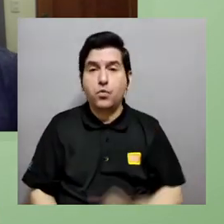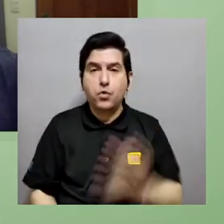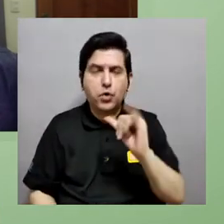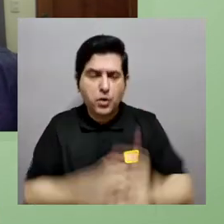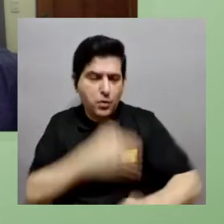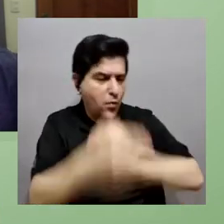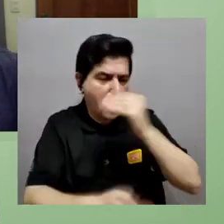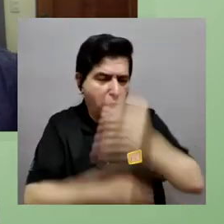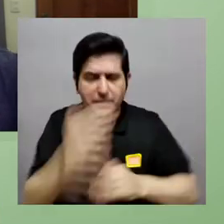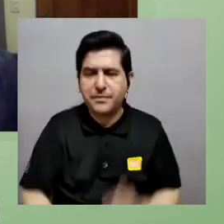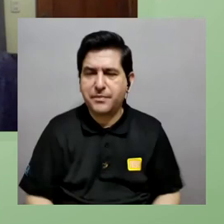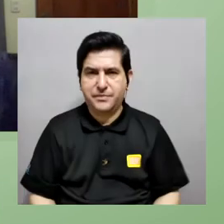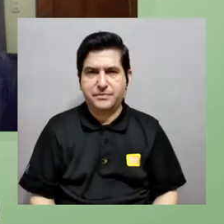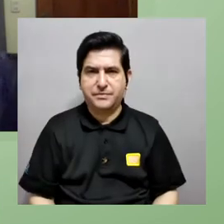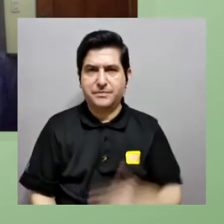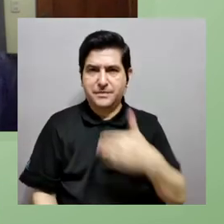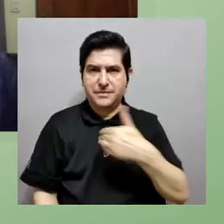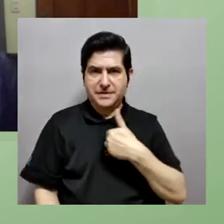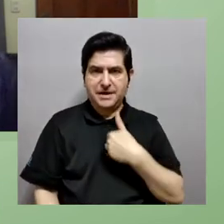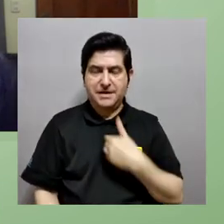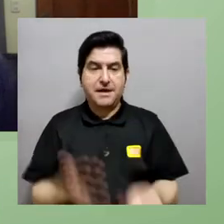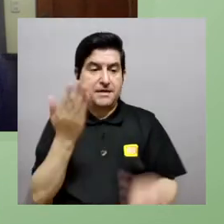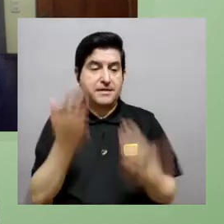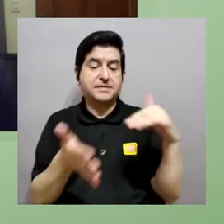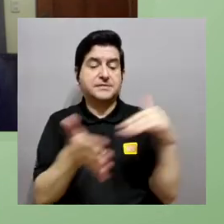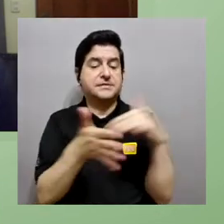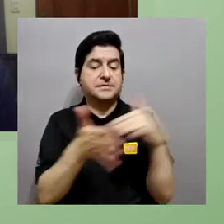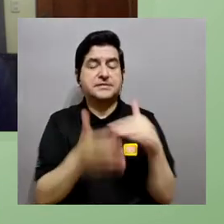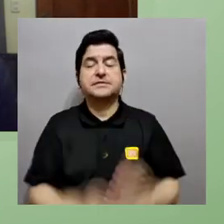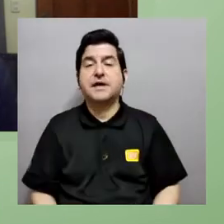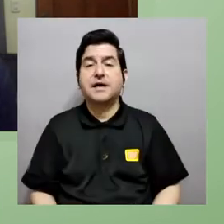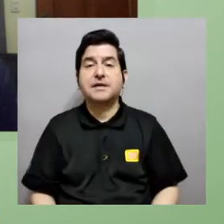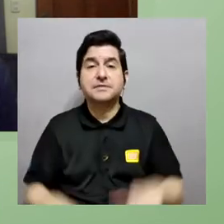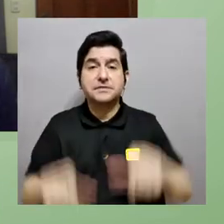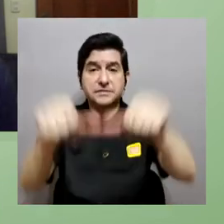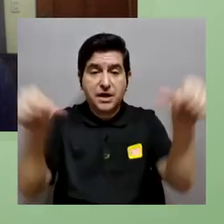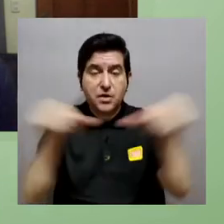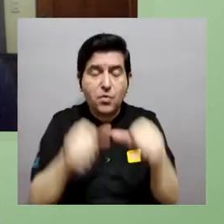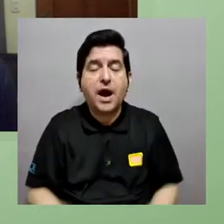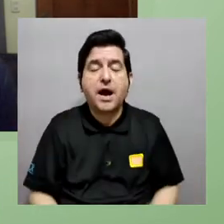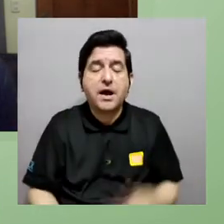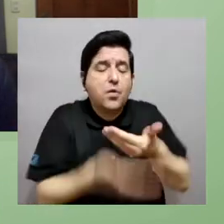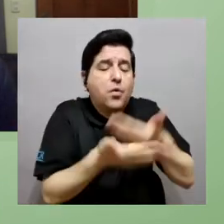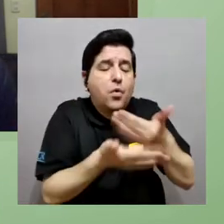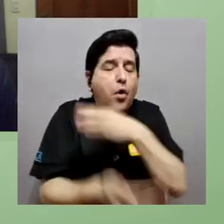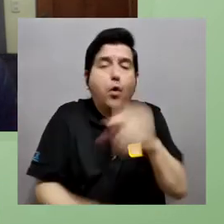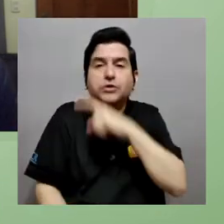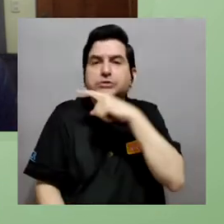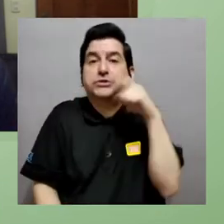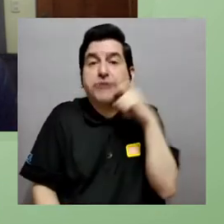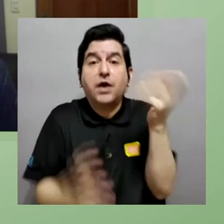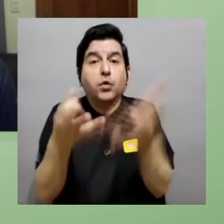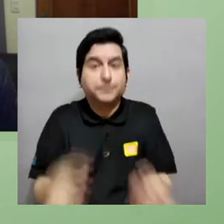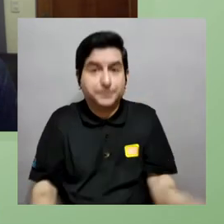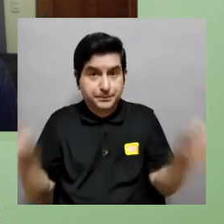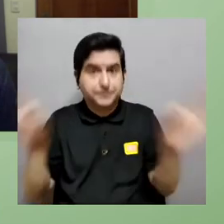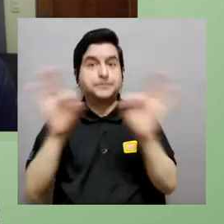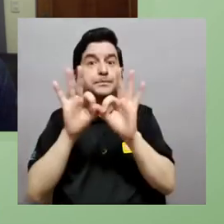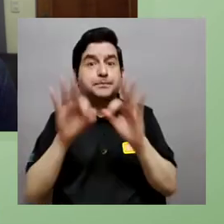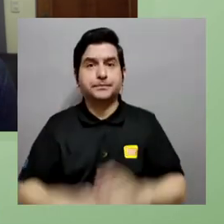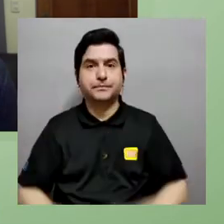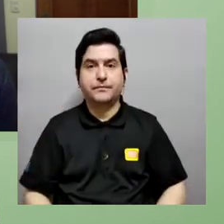metálica por ejemplo podría ser uno incluso la misma dinámica de cómo se comporta lo que estemos estudiando en medio acoso en